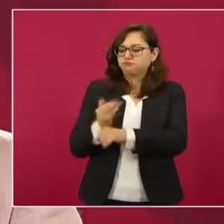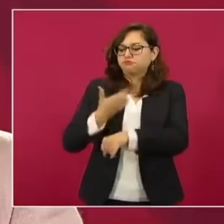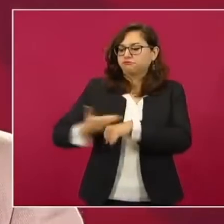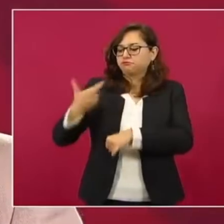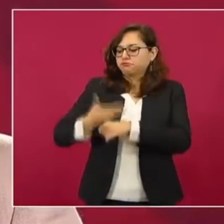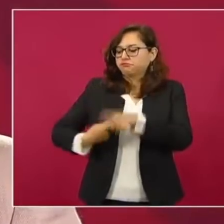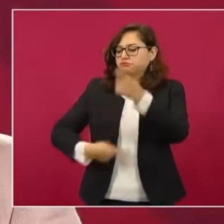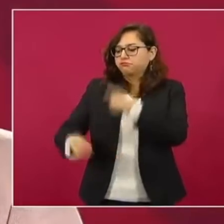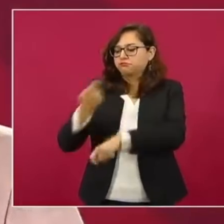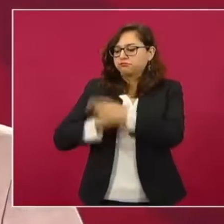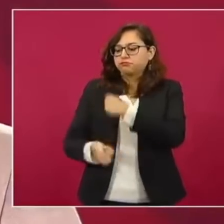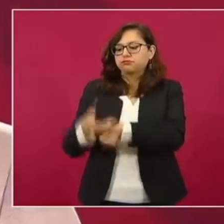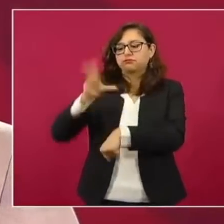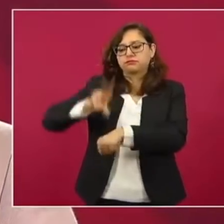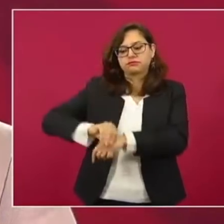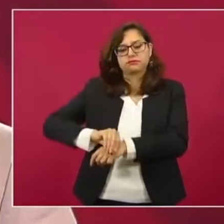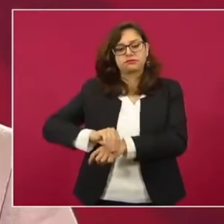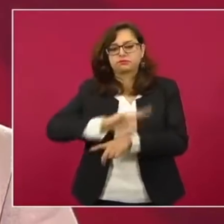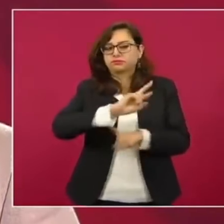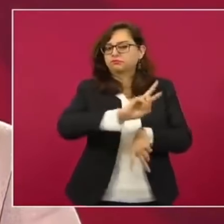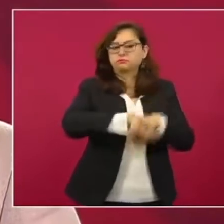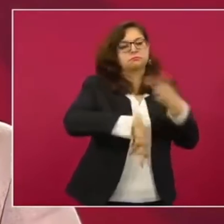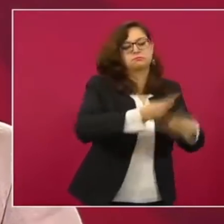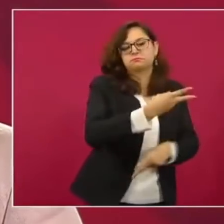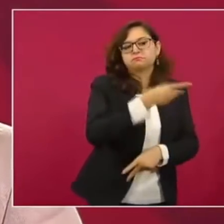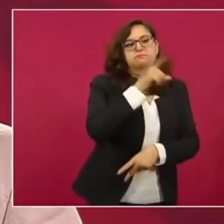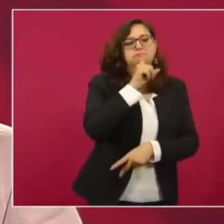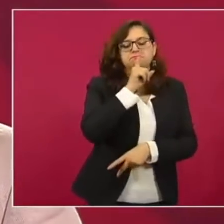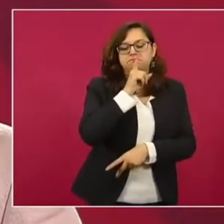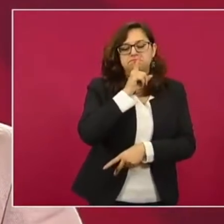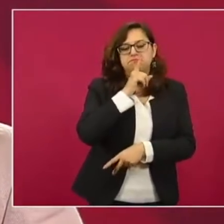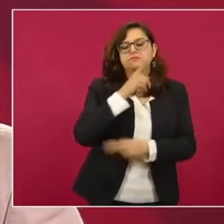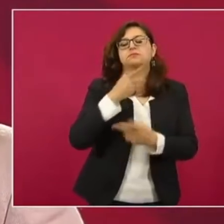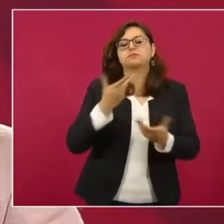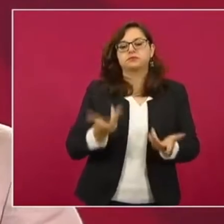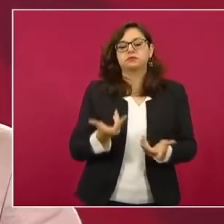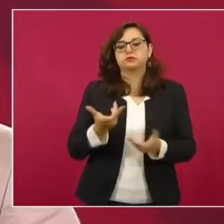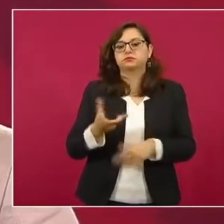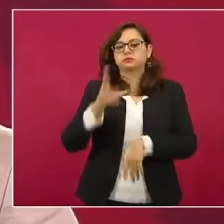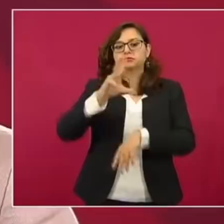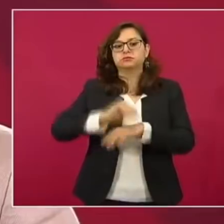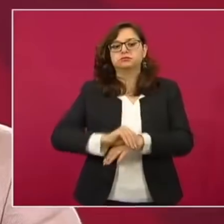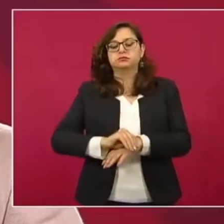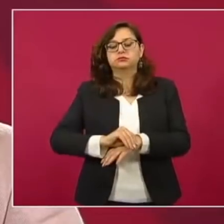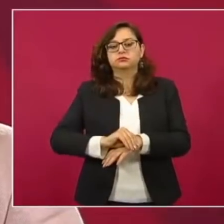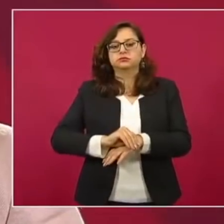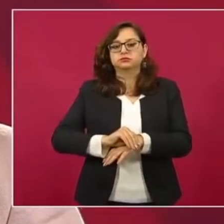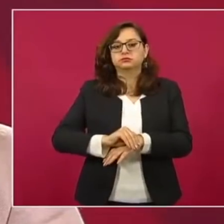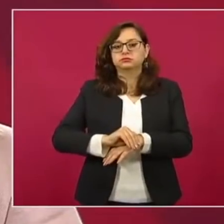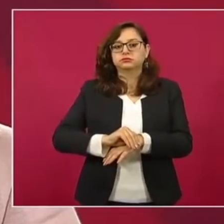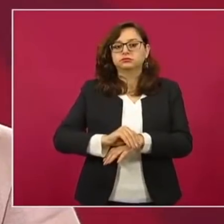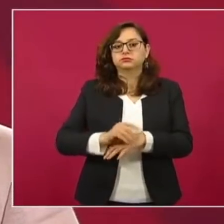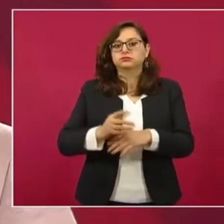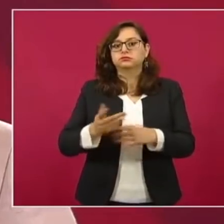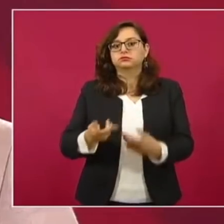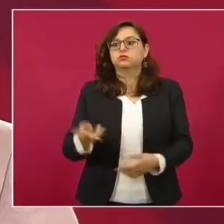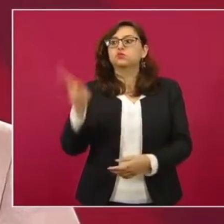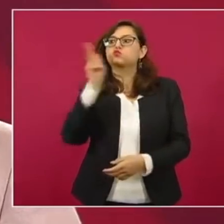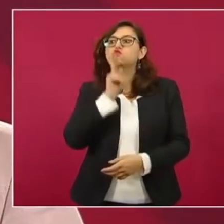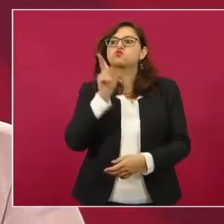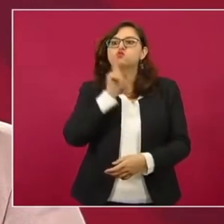distancia, es un permiso que no necesita la prueba